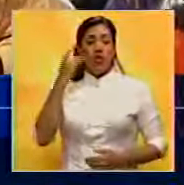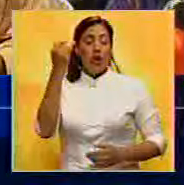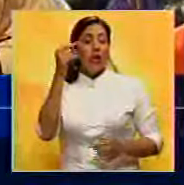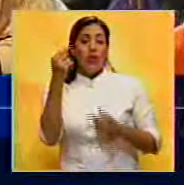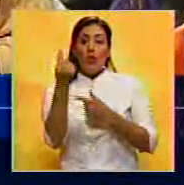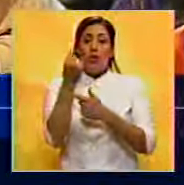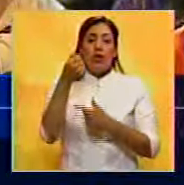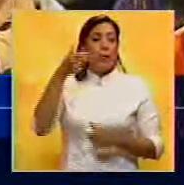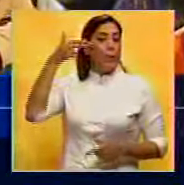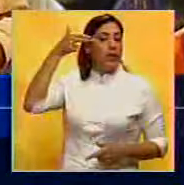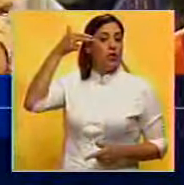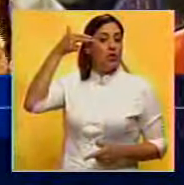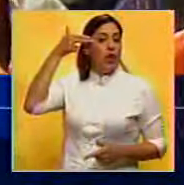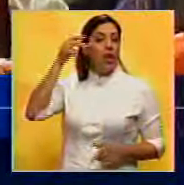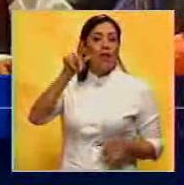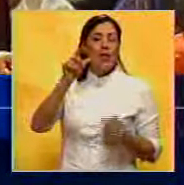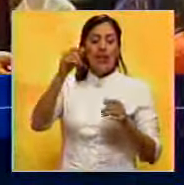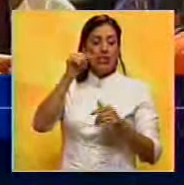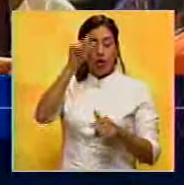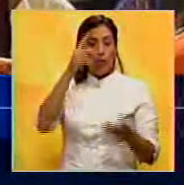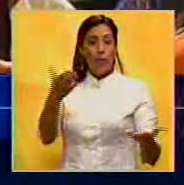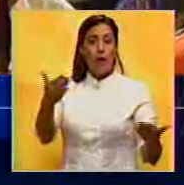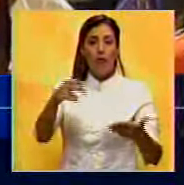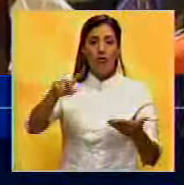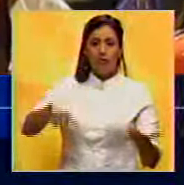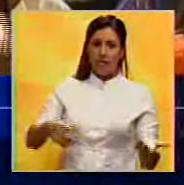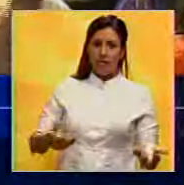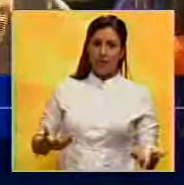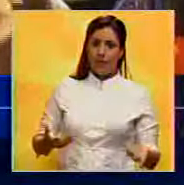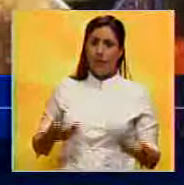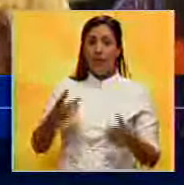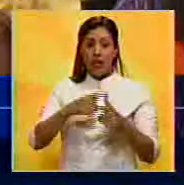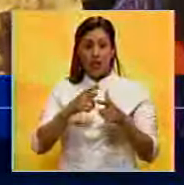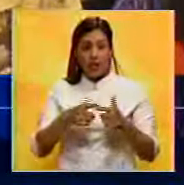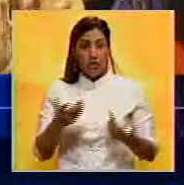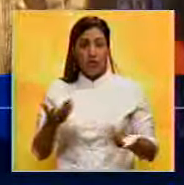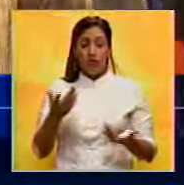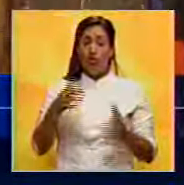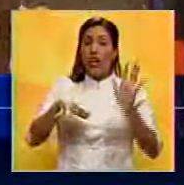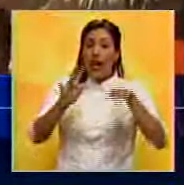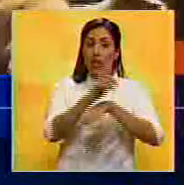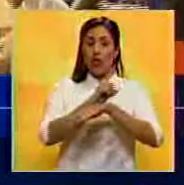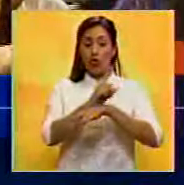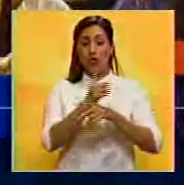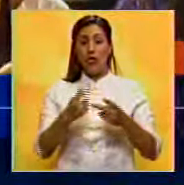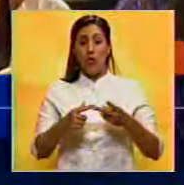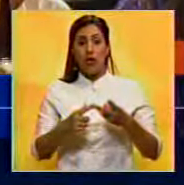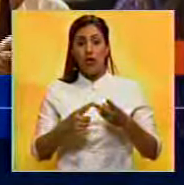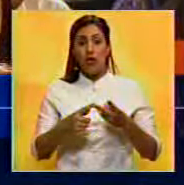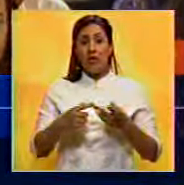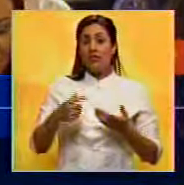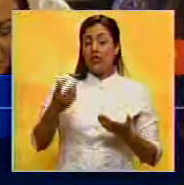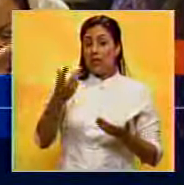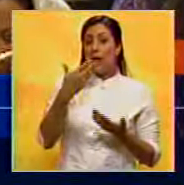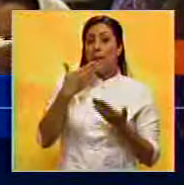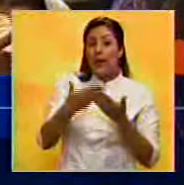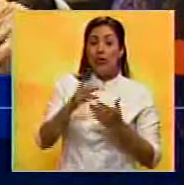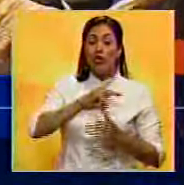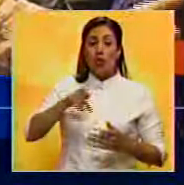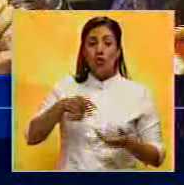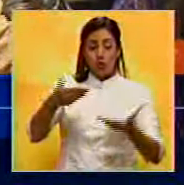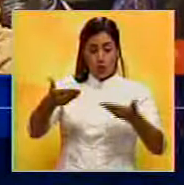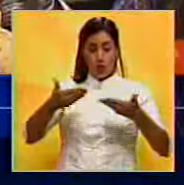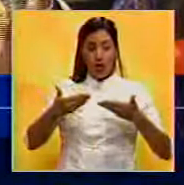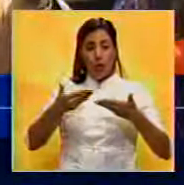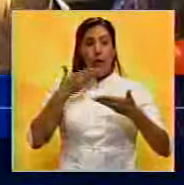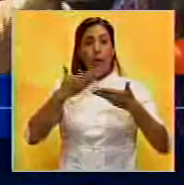se dijeron con una pistola en la cabeza de un fin de semana. Ni es la 14 horas, ni es la... Nos permitieron, nos dieron